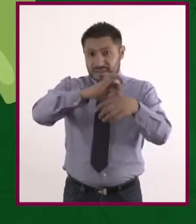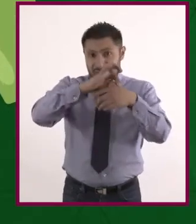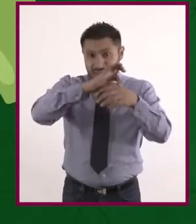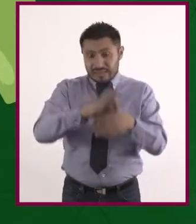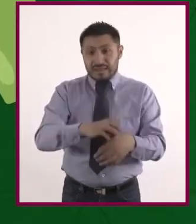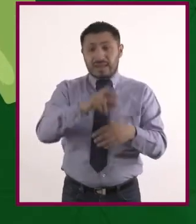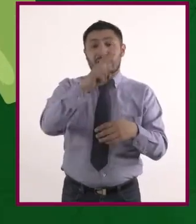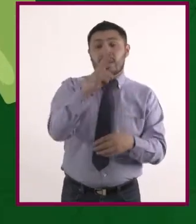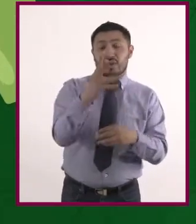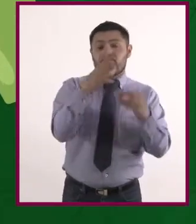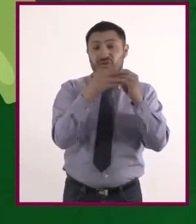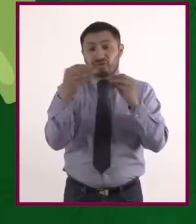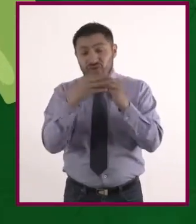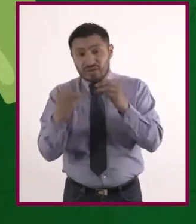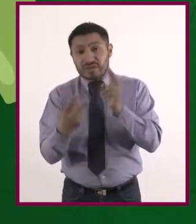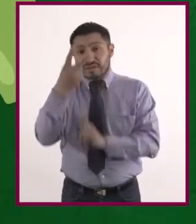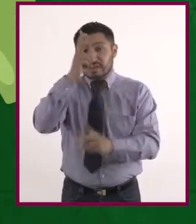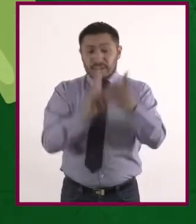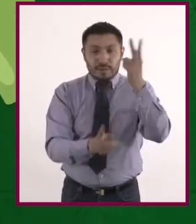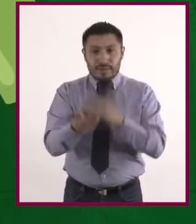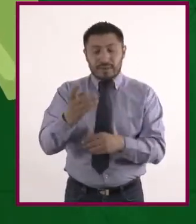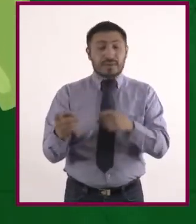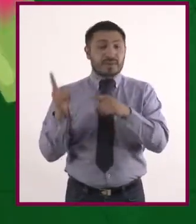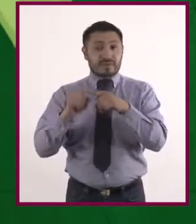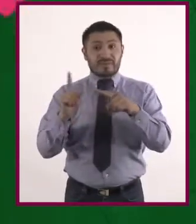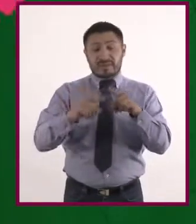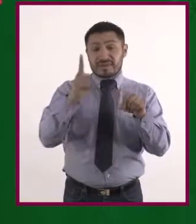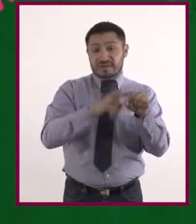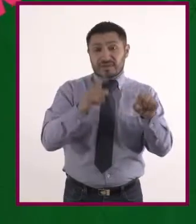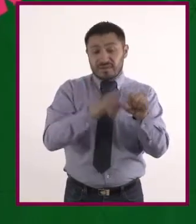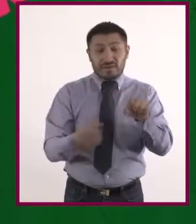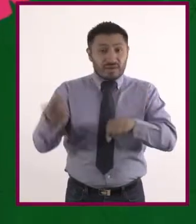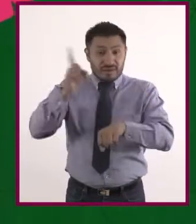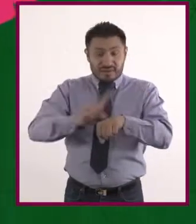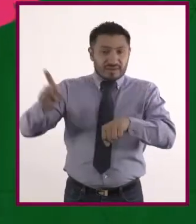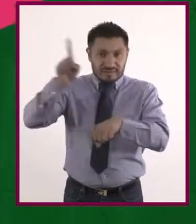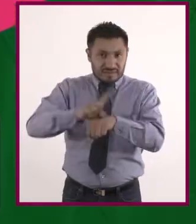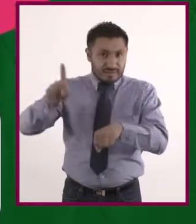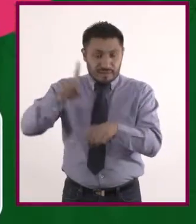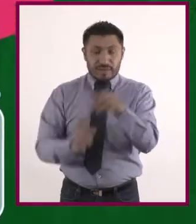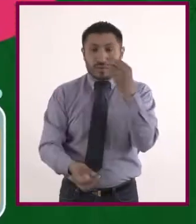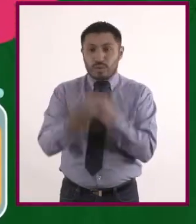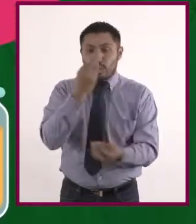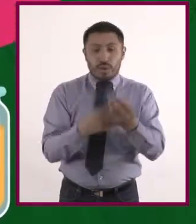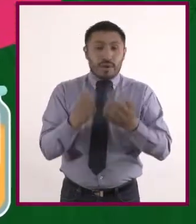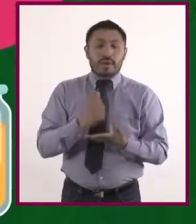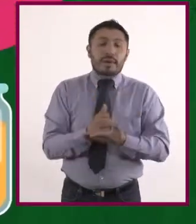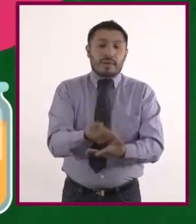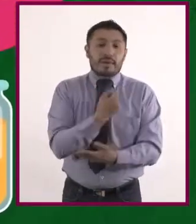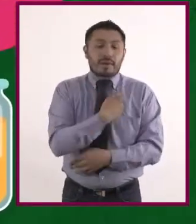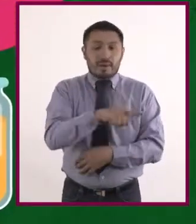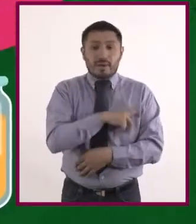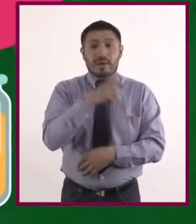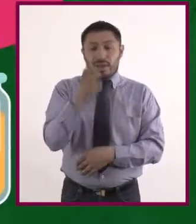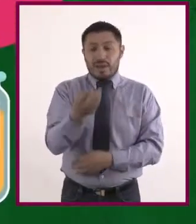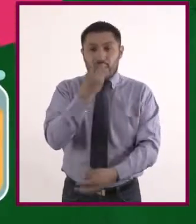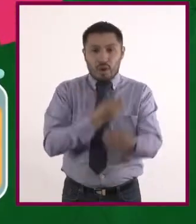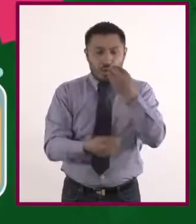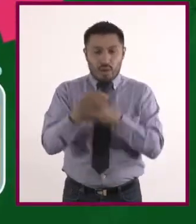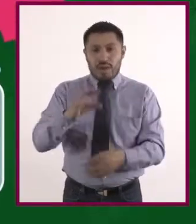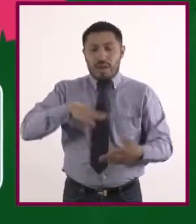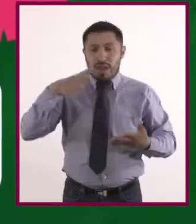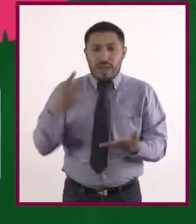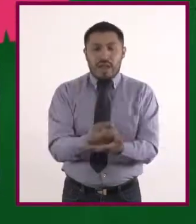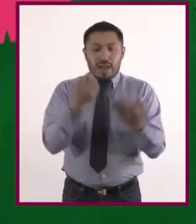al día, por sus distintos aportes a la salud. Ya que el consumo de estos alimentos podría salvar la vida de casi dos